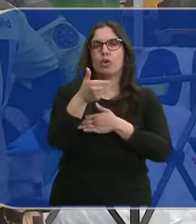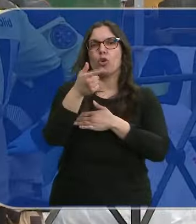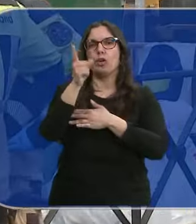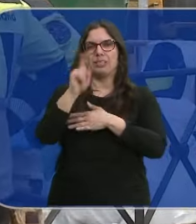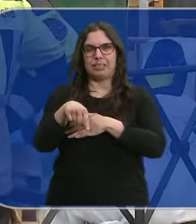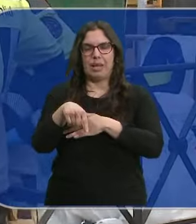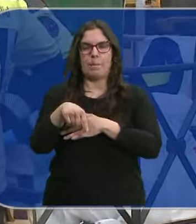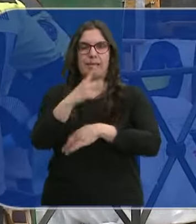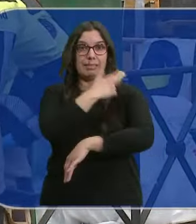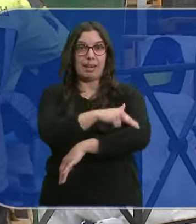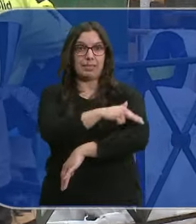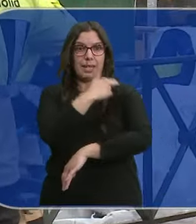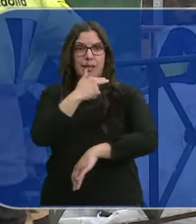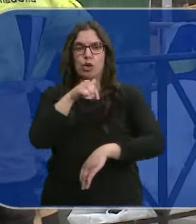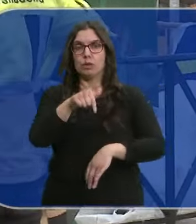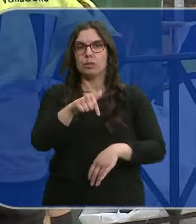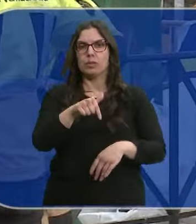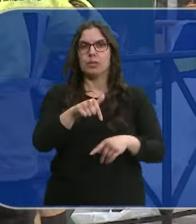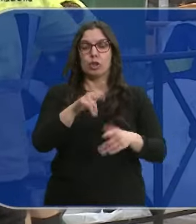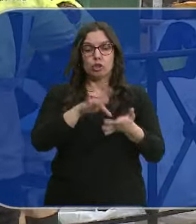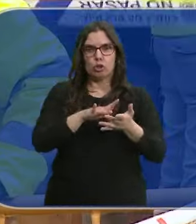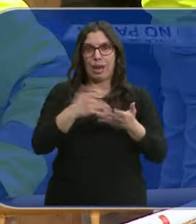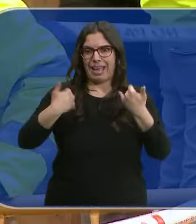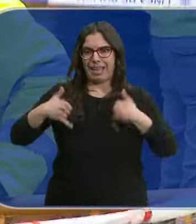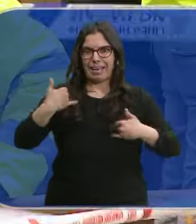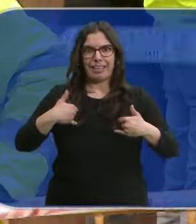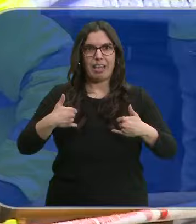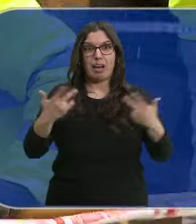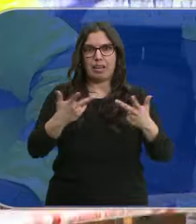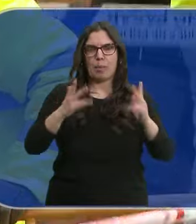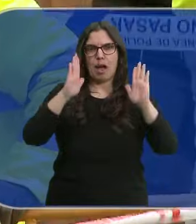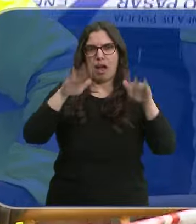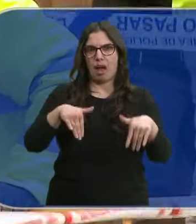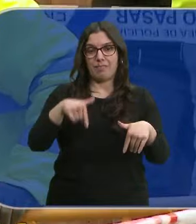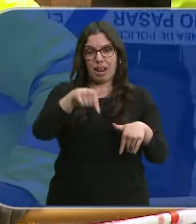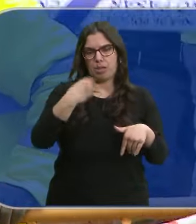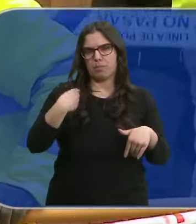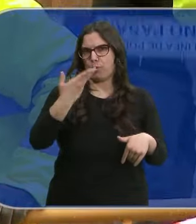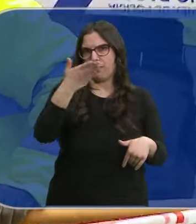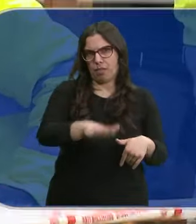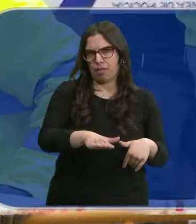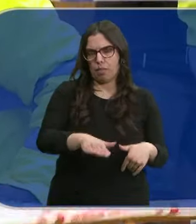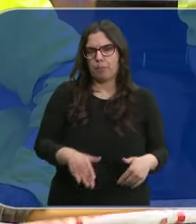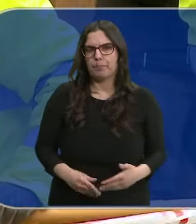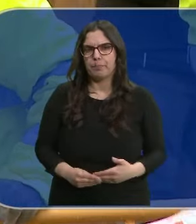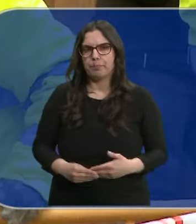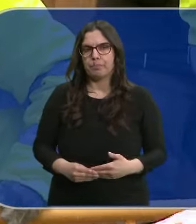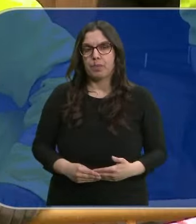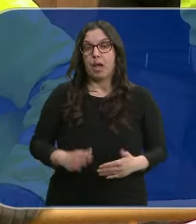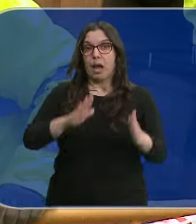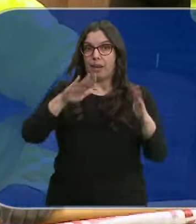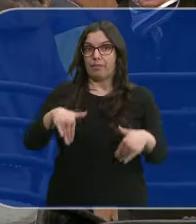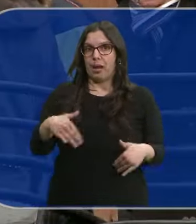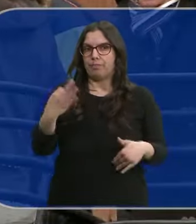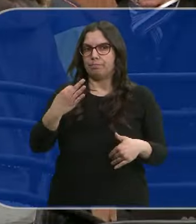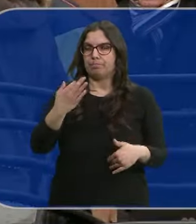también personal sanitario. Pero el trabajador ante la gravedad de las heridas falleció en el lugar del siniestro. De hecho, al final hubo